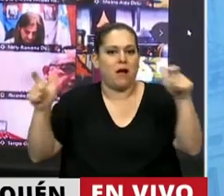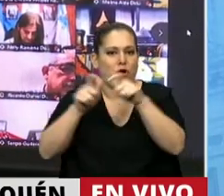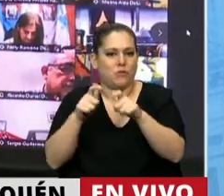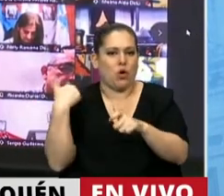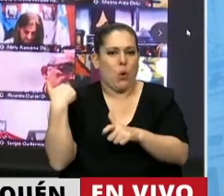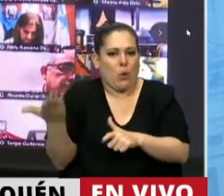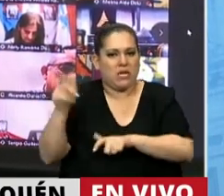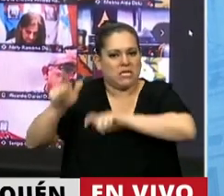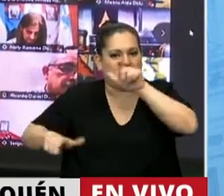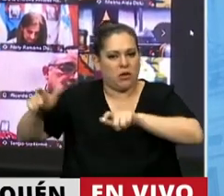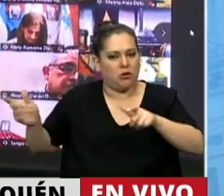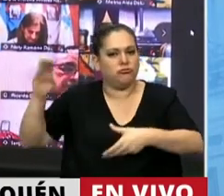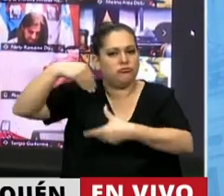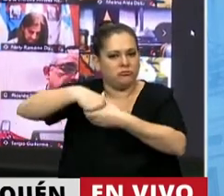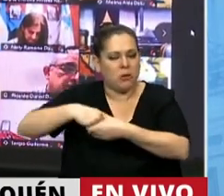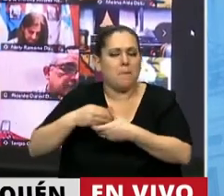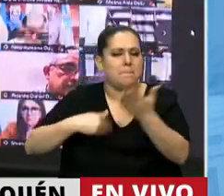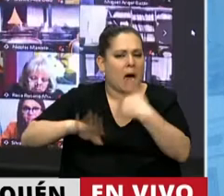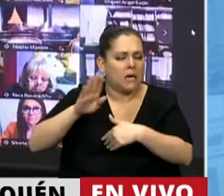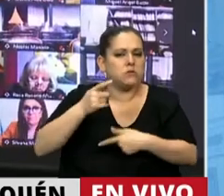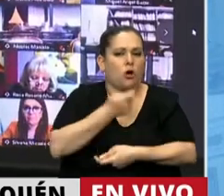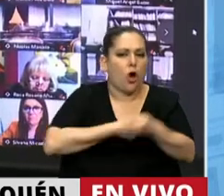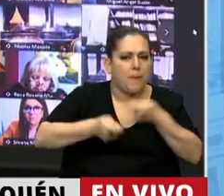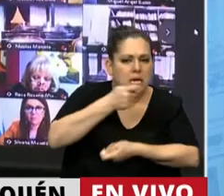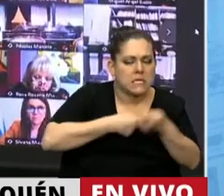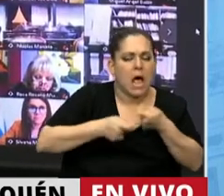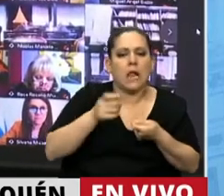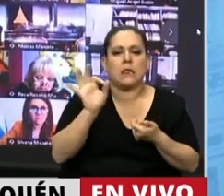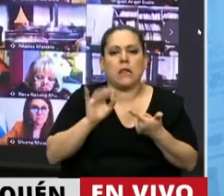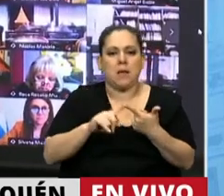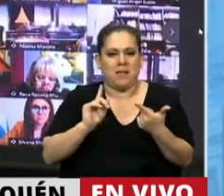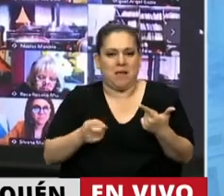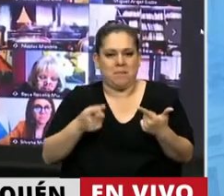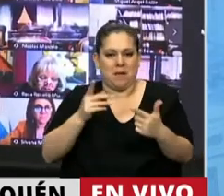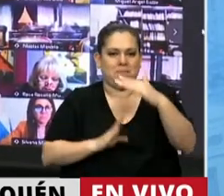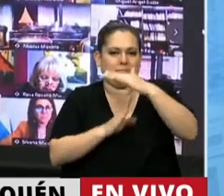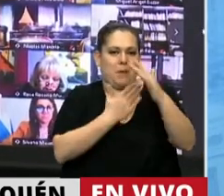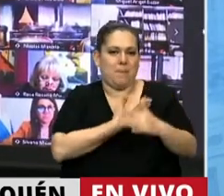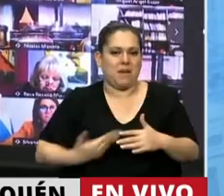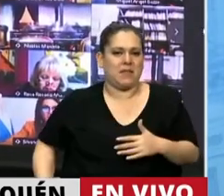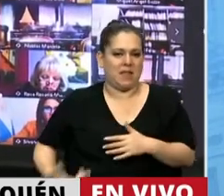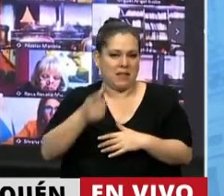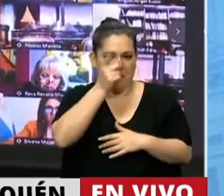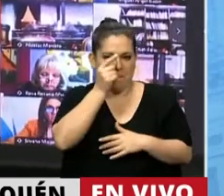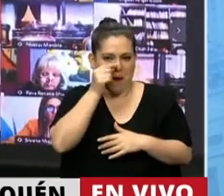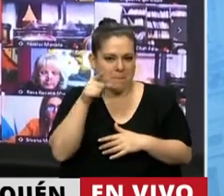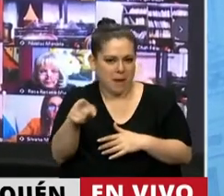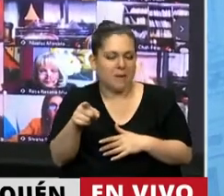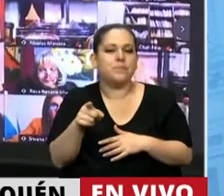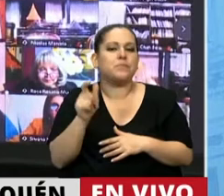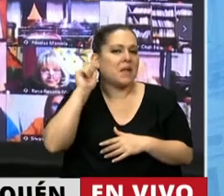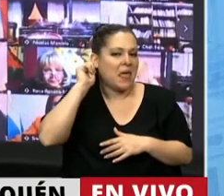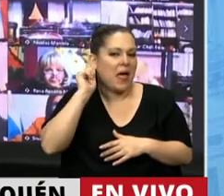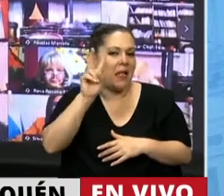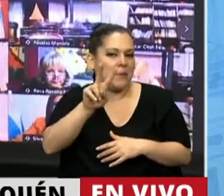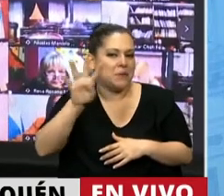mayoritariamente por comerciantes y presidida por mi padre, Elías Zapac, con sólo 24 años.